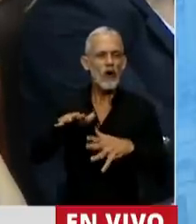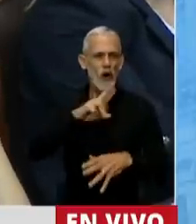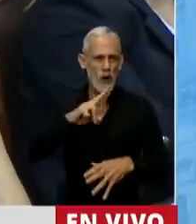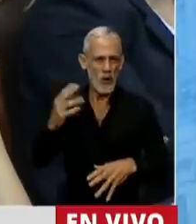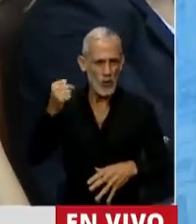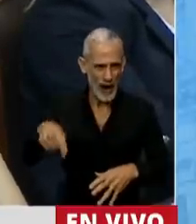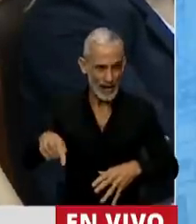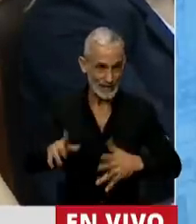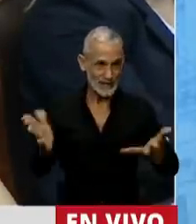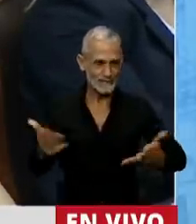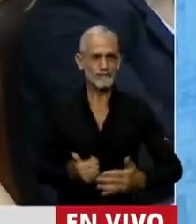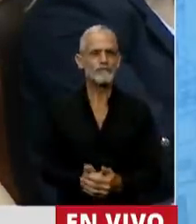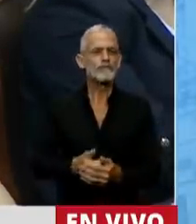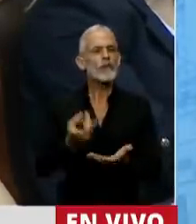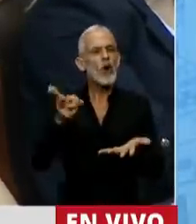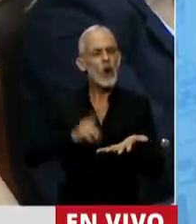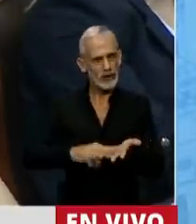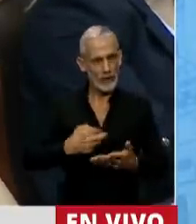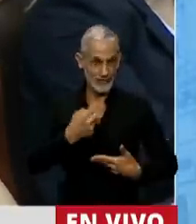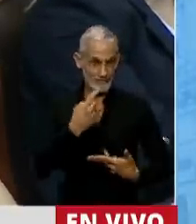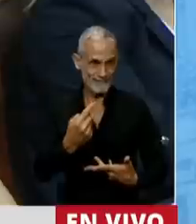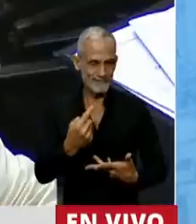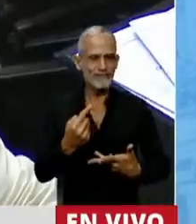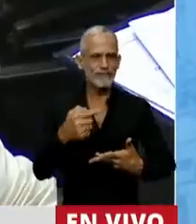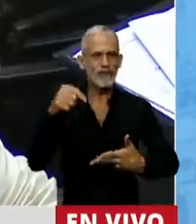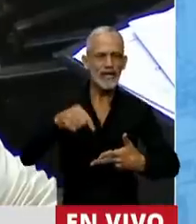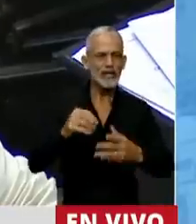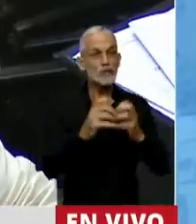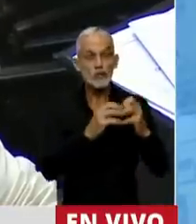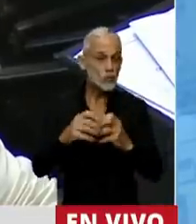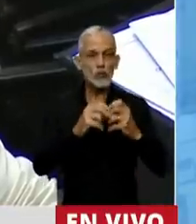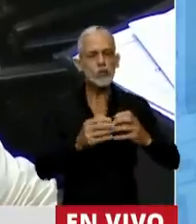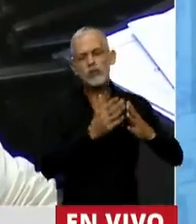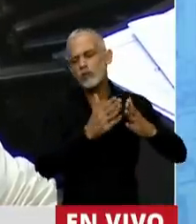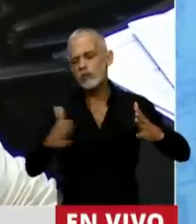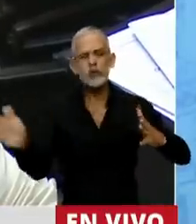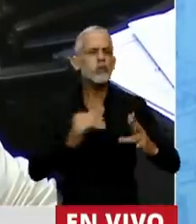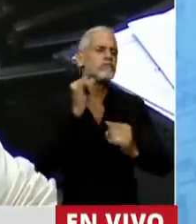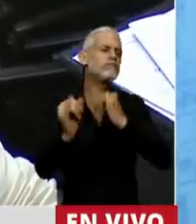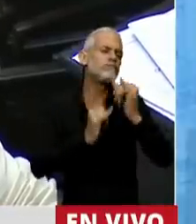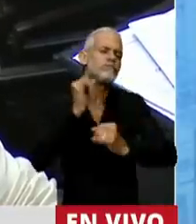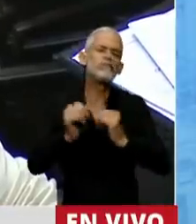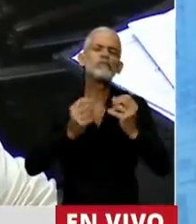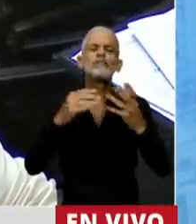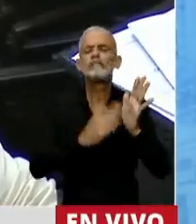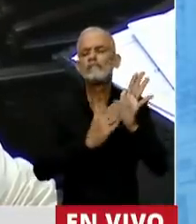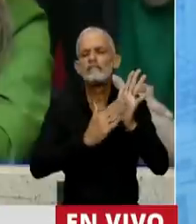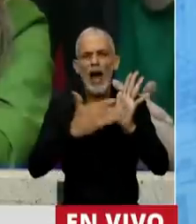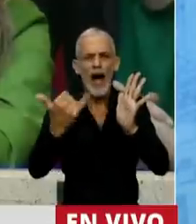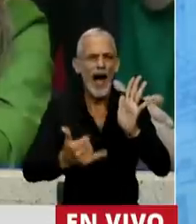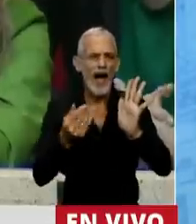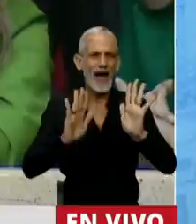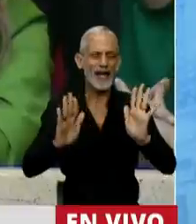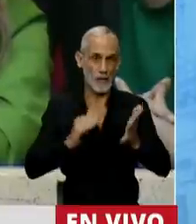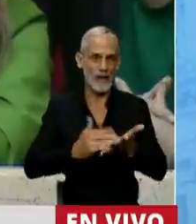Quiero comenzar diciendo nuevamente que durante este debate han sobrado argumentos basados en la evidencia para